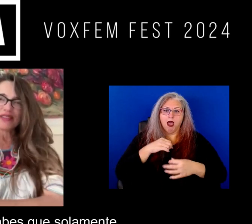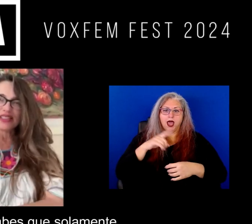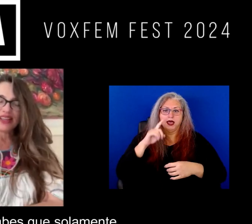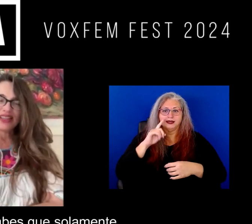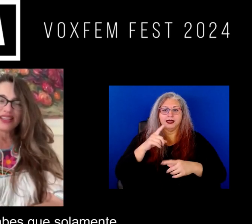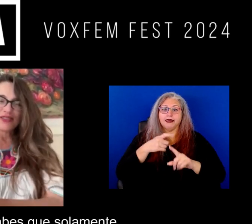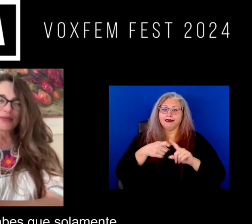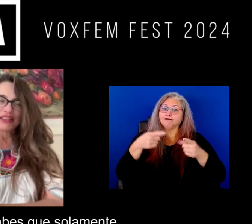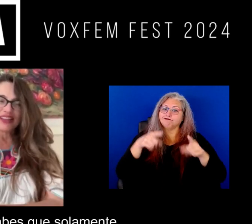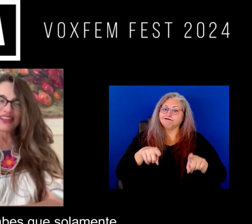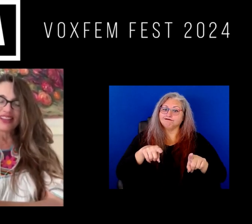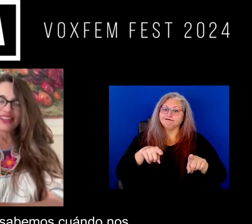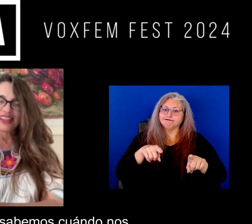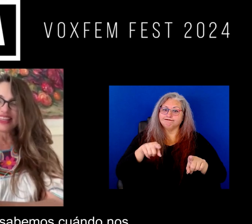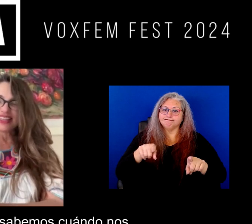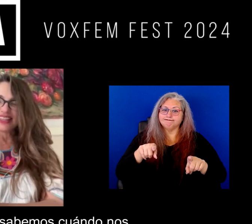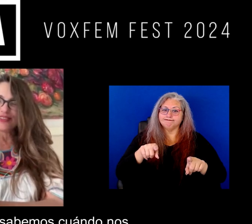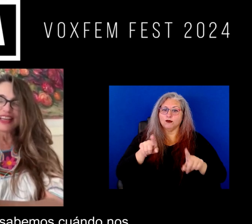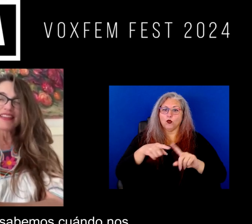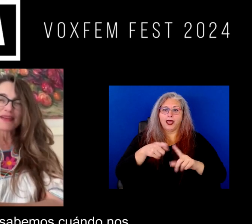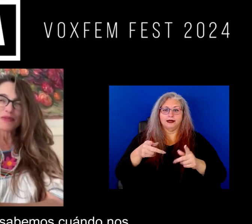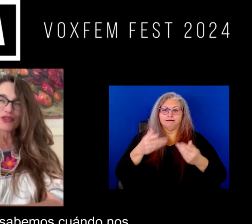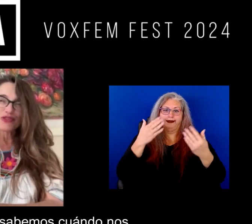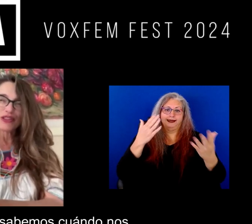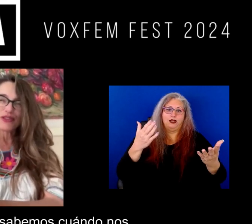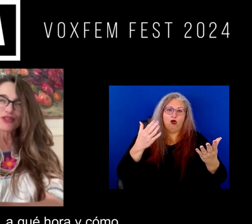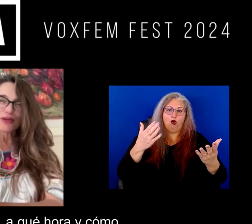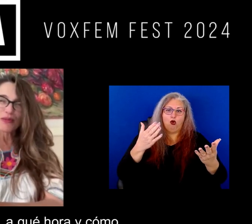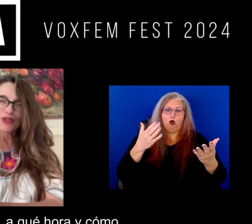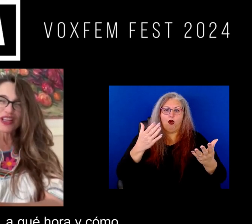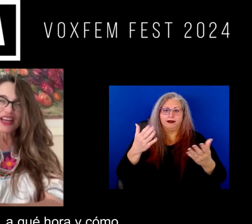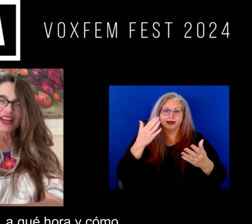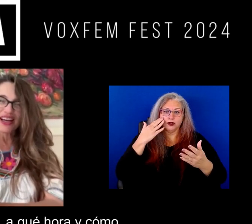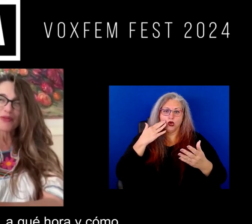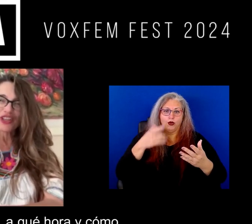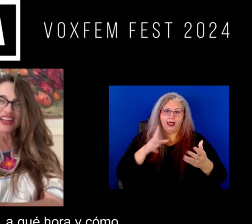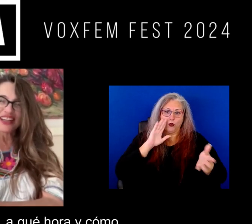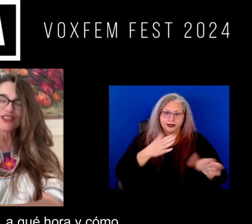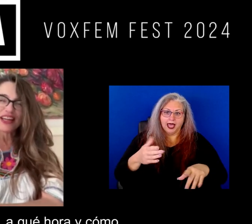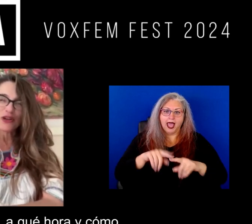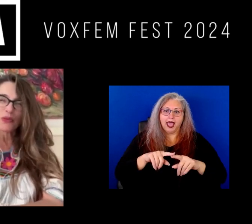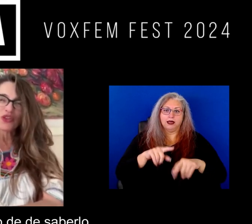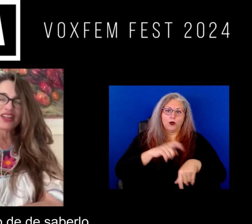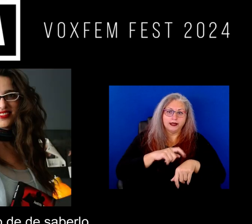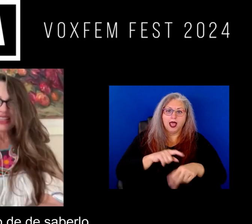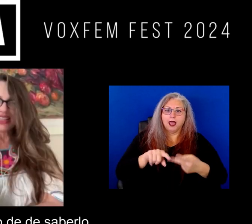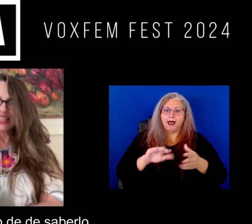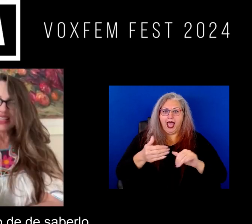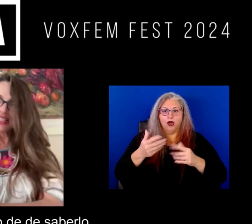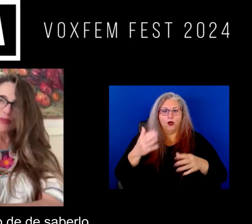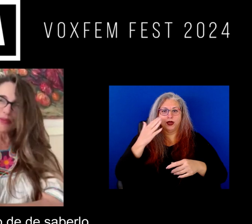cuando sabes que solamente que lo que nadie sabemos, ¿no? Cuando nos vamos a morir, a qué hora y cómo,